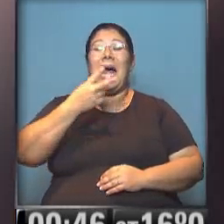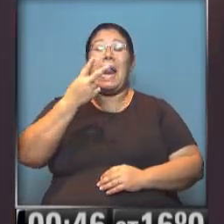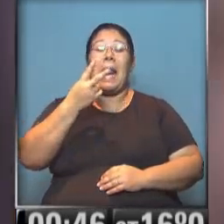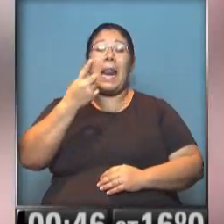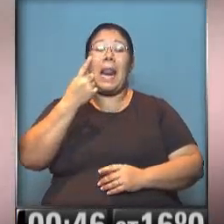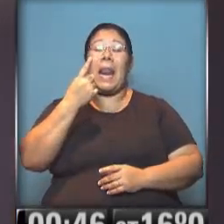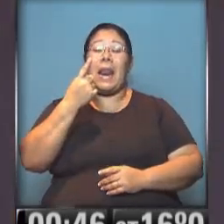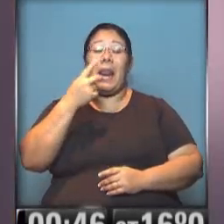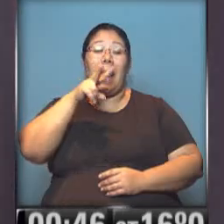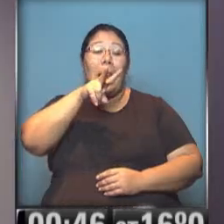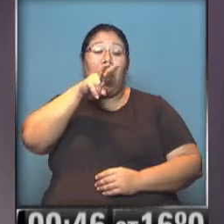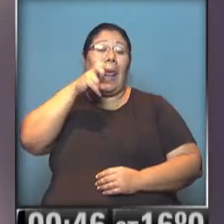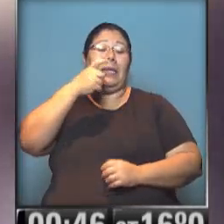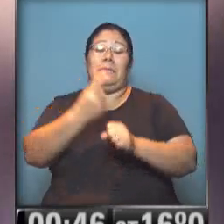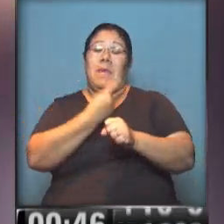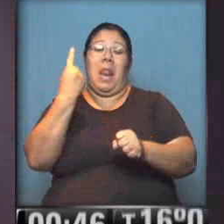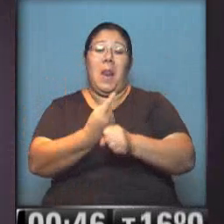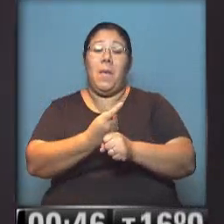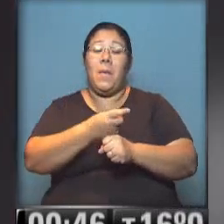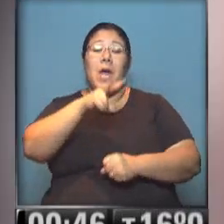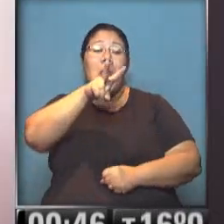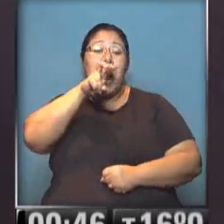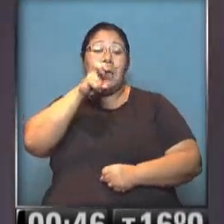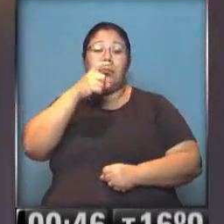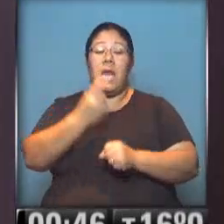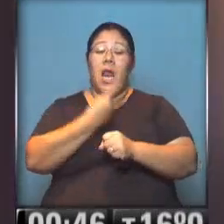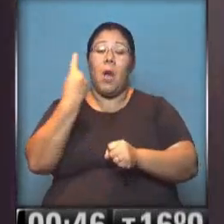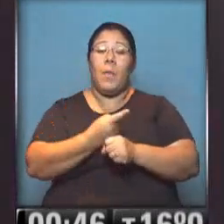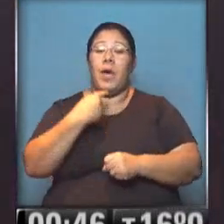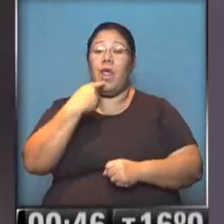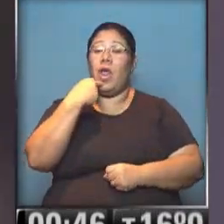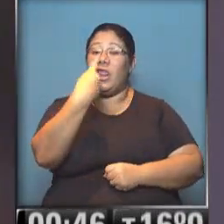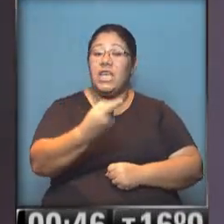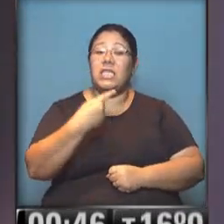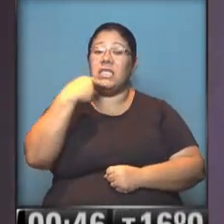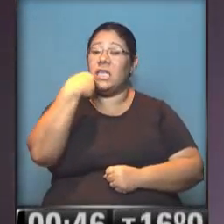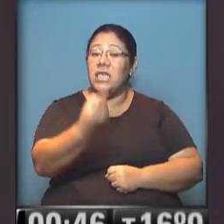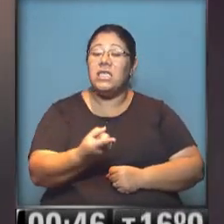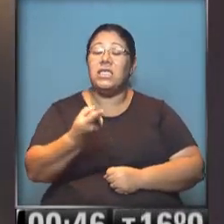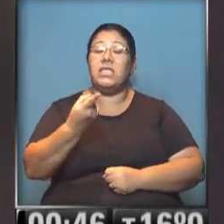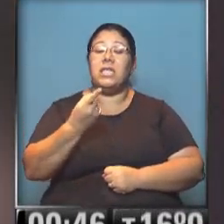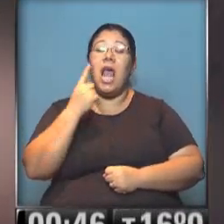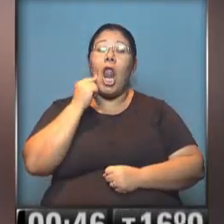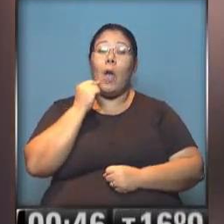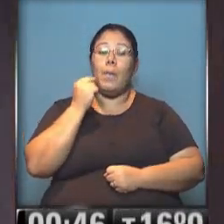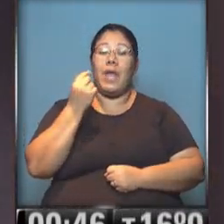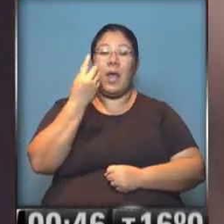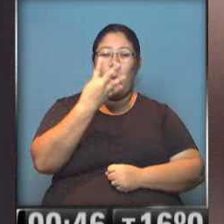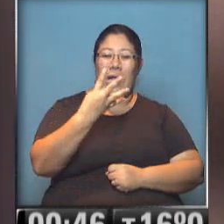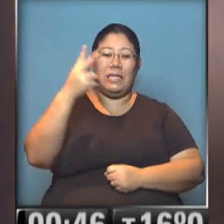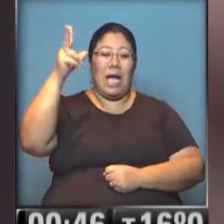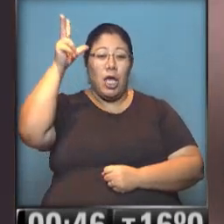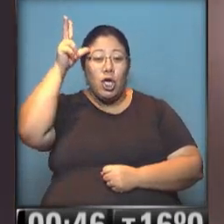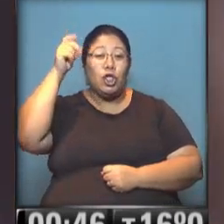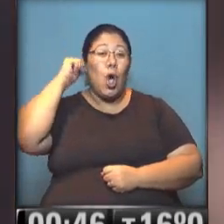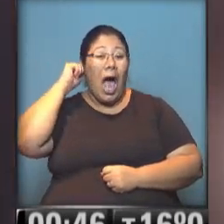Claramente se escucha cómo esta persona, esta persona de 48 años, vendedor